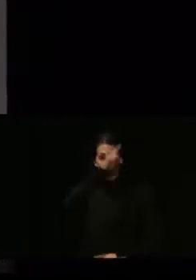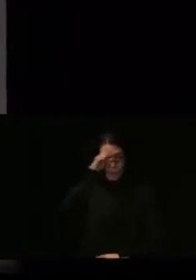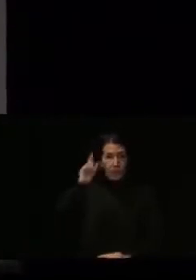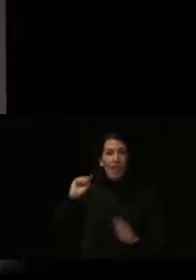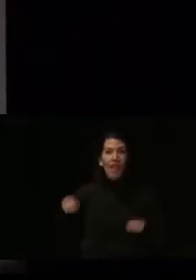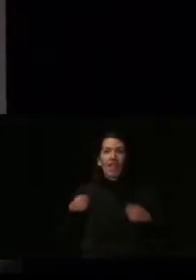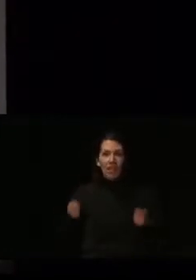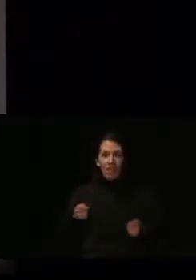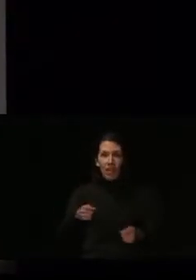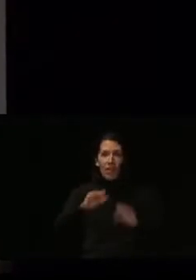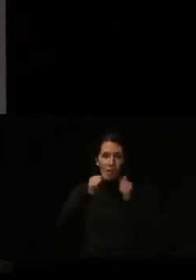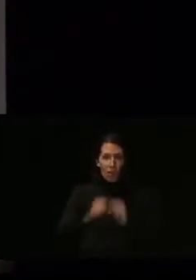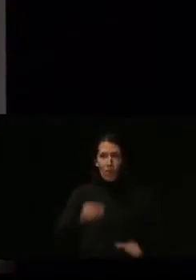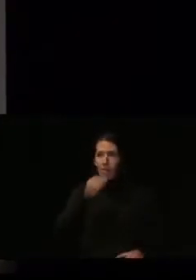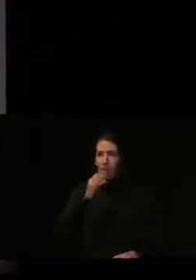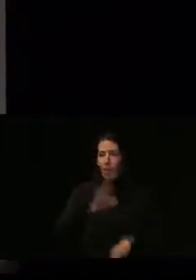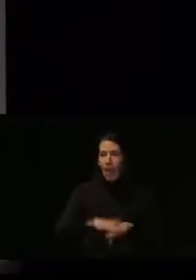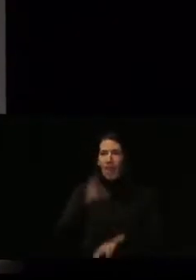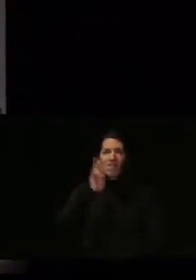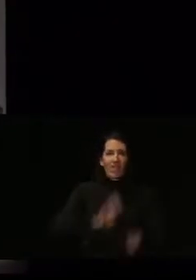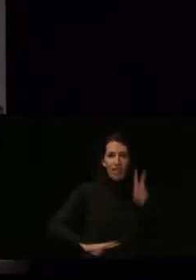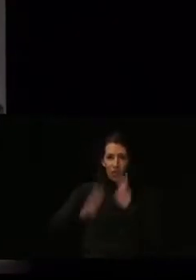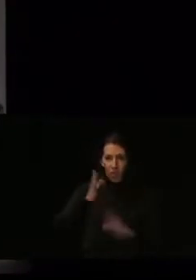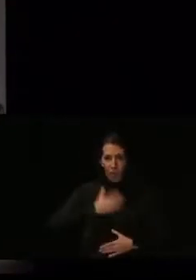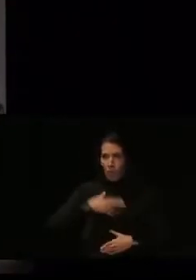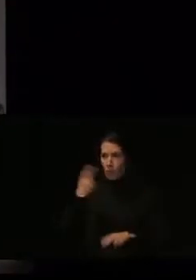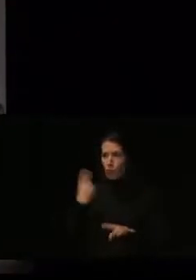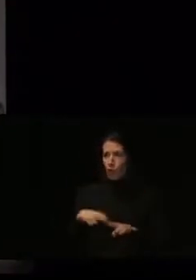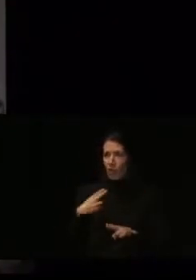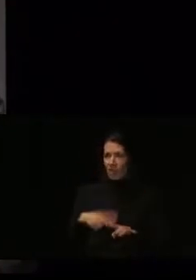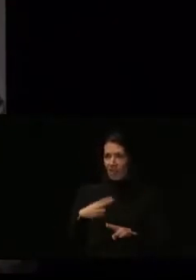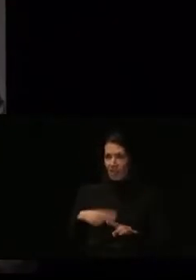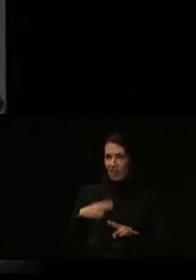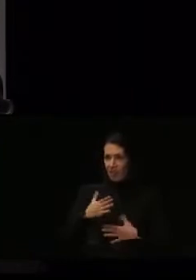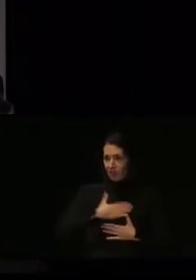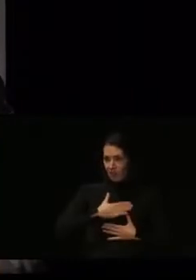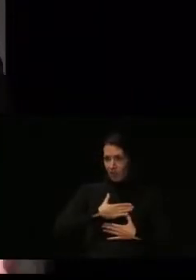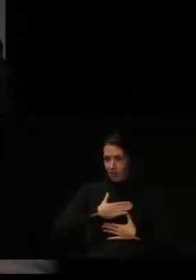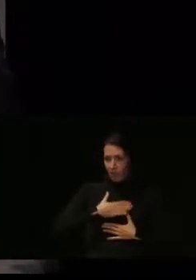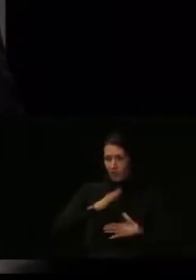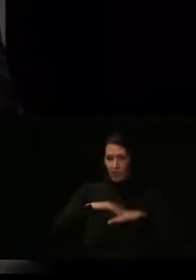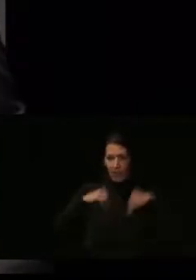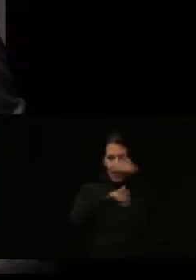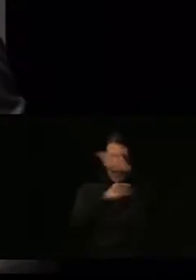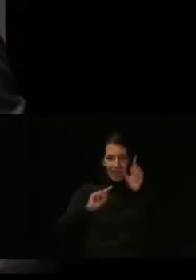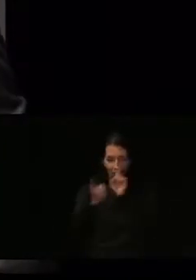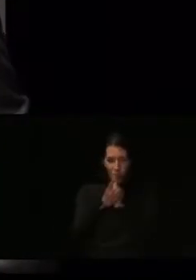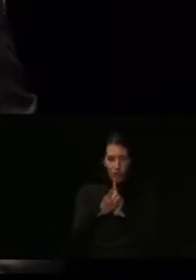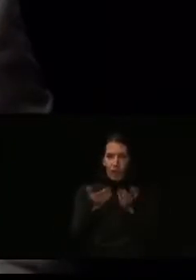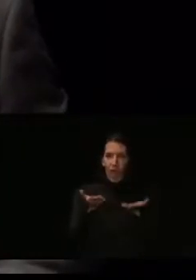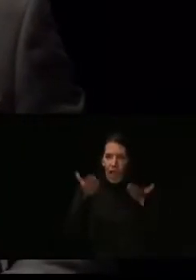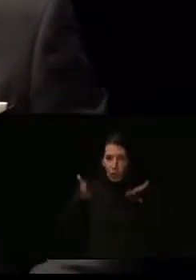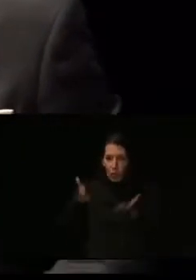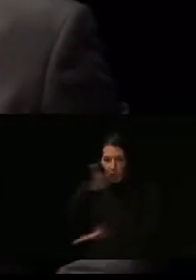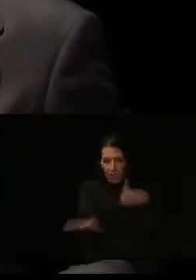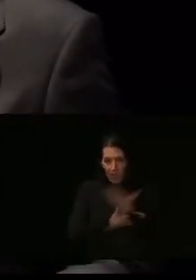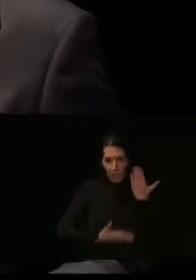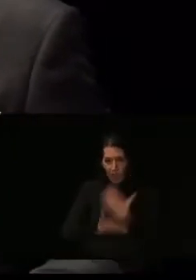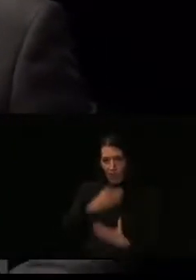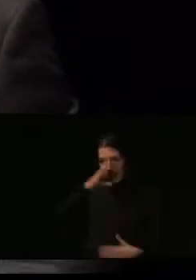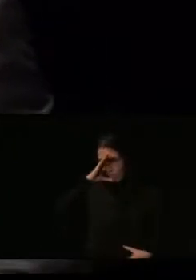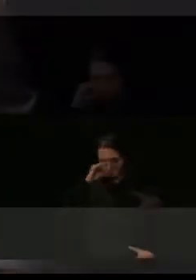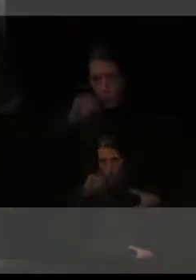visualizara esta política de atención y de ayuda a la discapacidad intelectual.